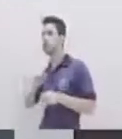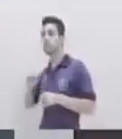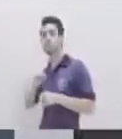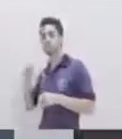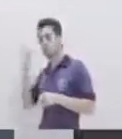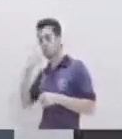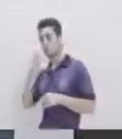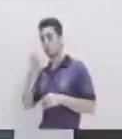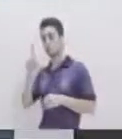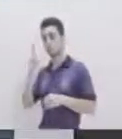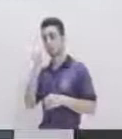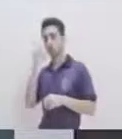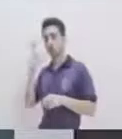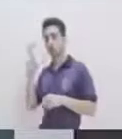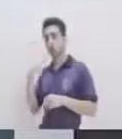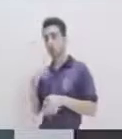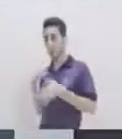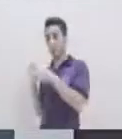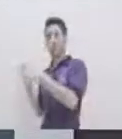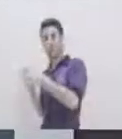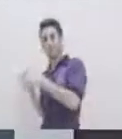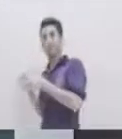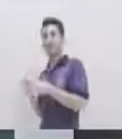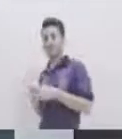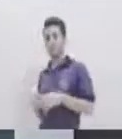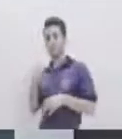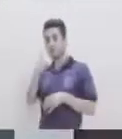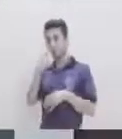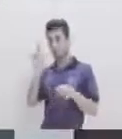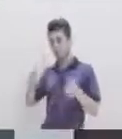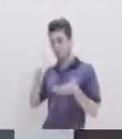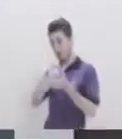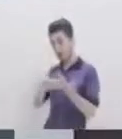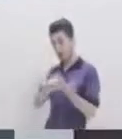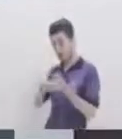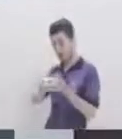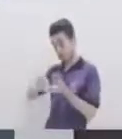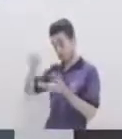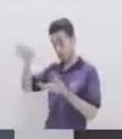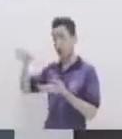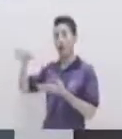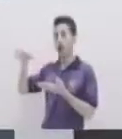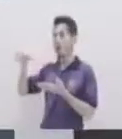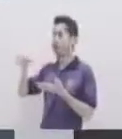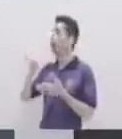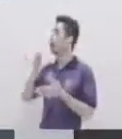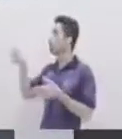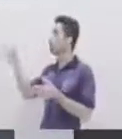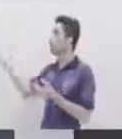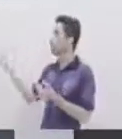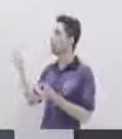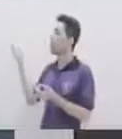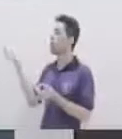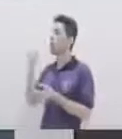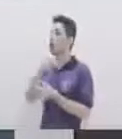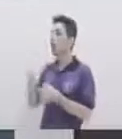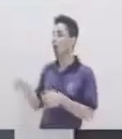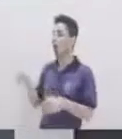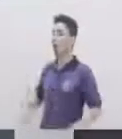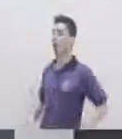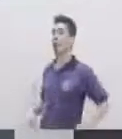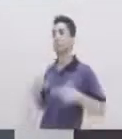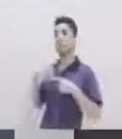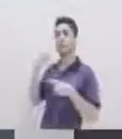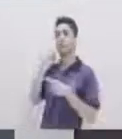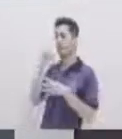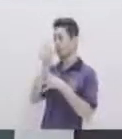domicilio Es muy importante Que cuando tomes Un pedido Tengas en cuenta Tengas Todos los datos De tu cliente Lo que necesitas Para